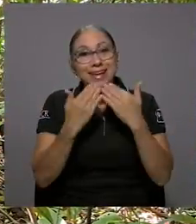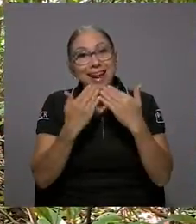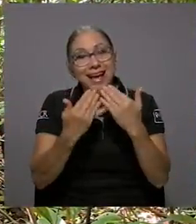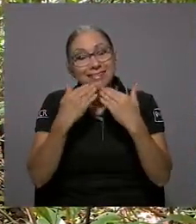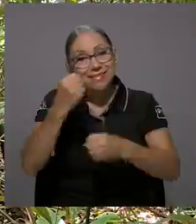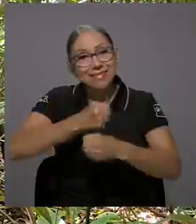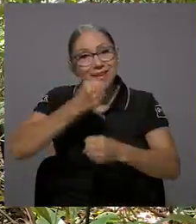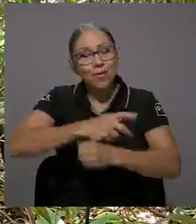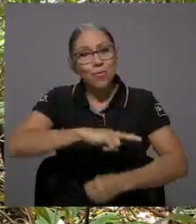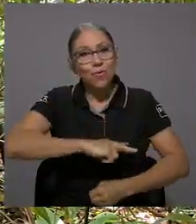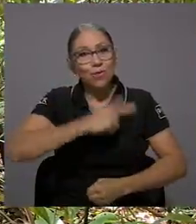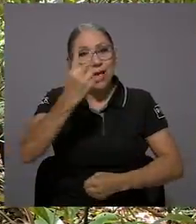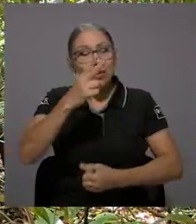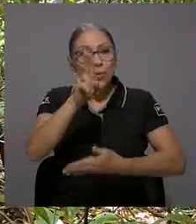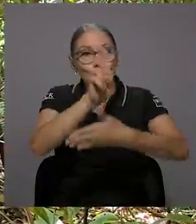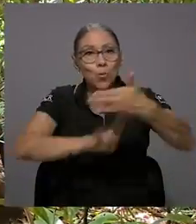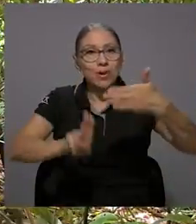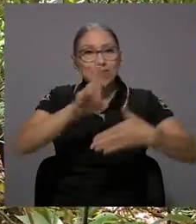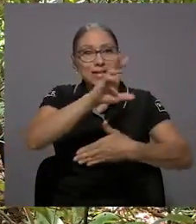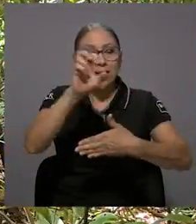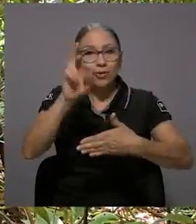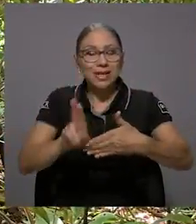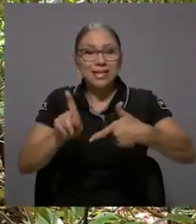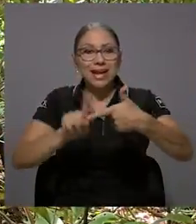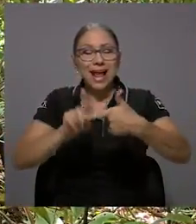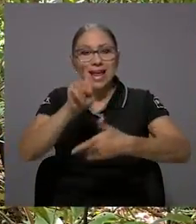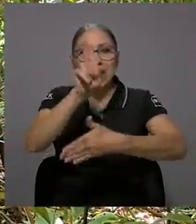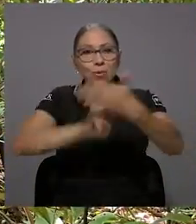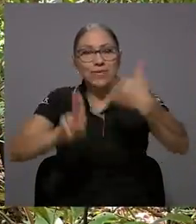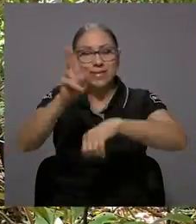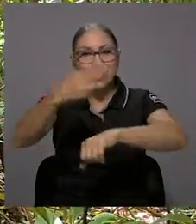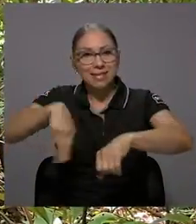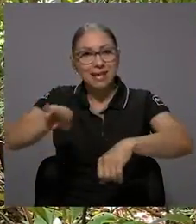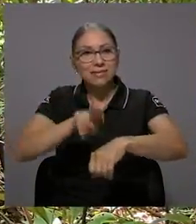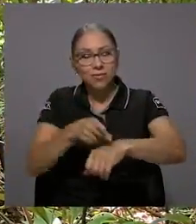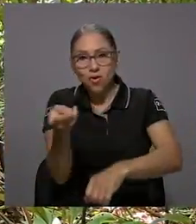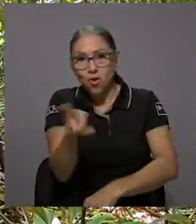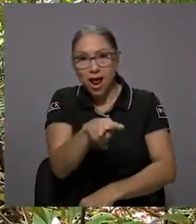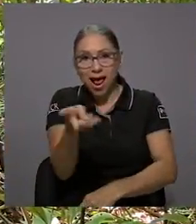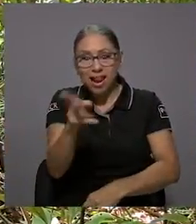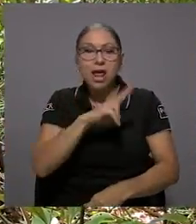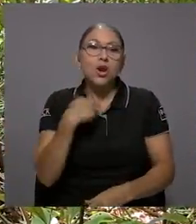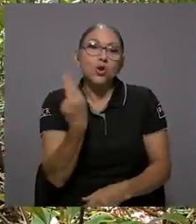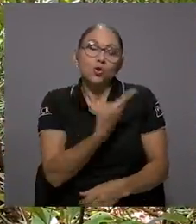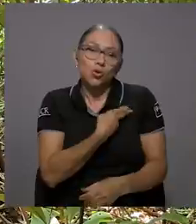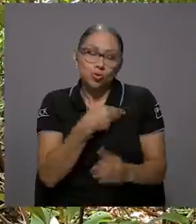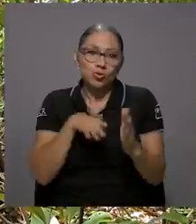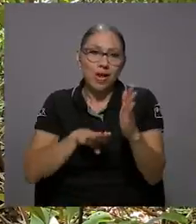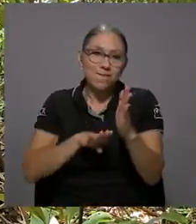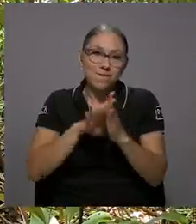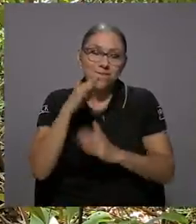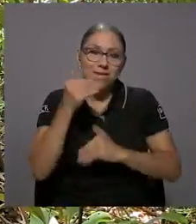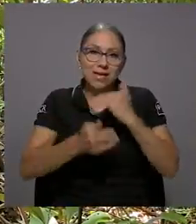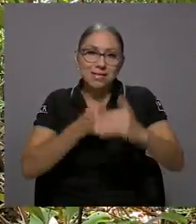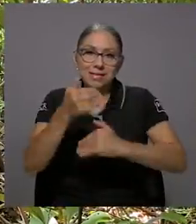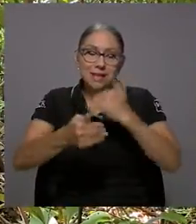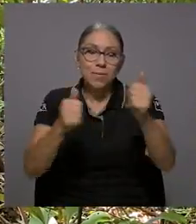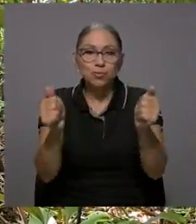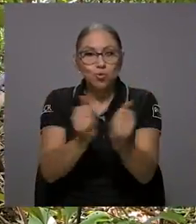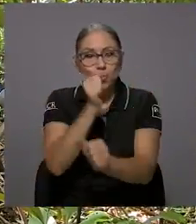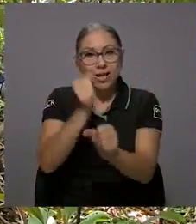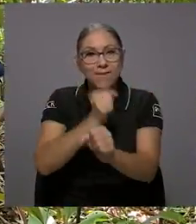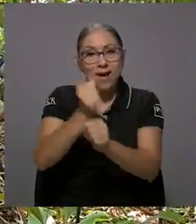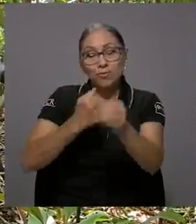estancados por mucho tiempo. Y gracias a los voluntarios de la Universidad de Costa Rica y la Universidad Nacional,